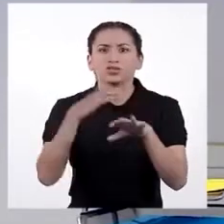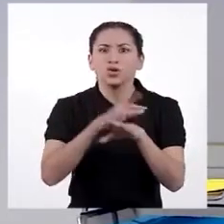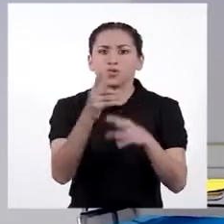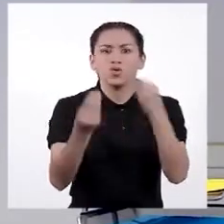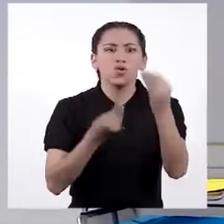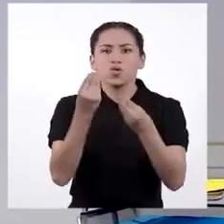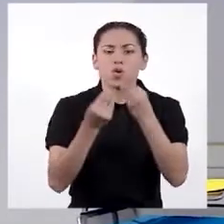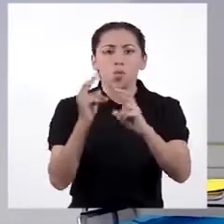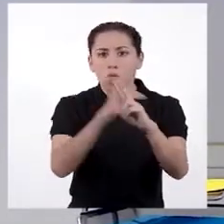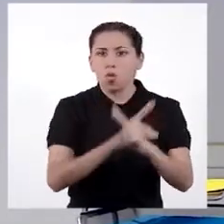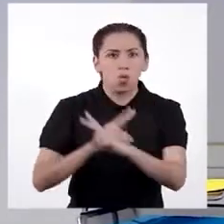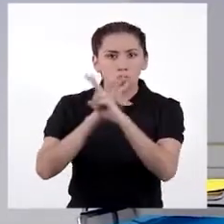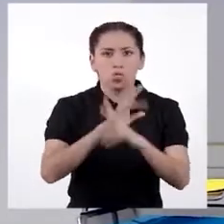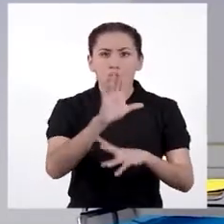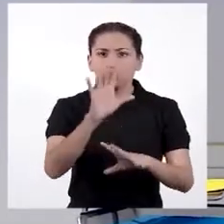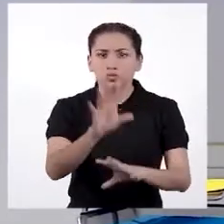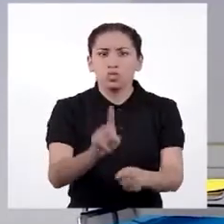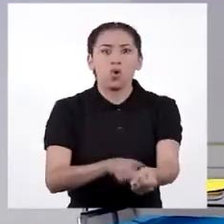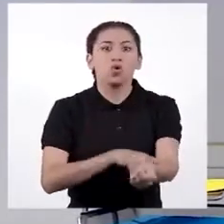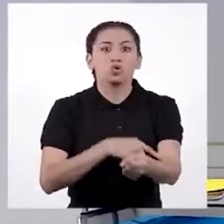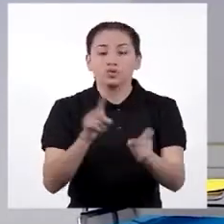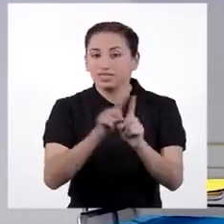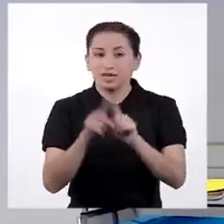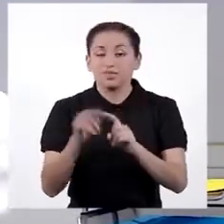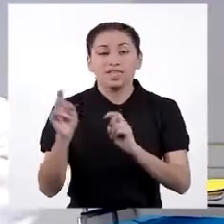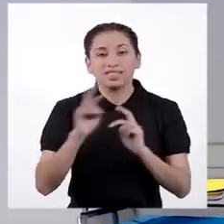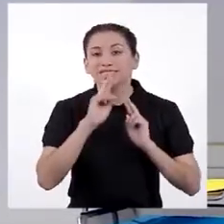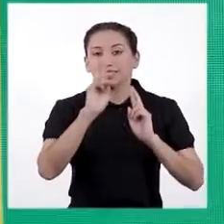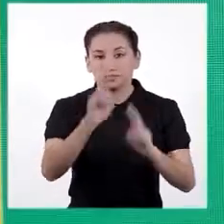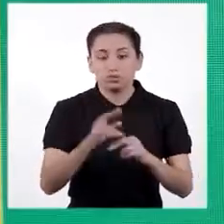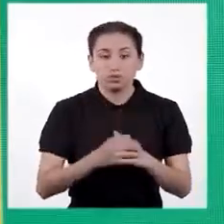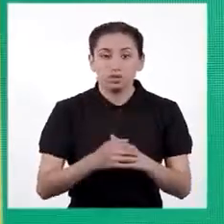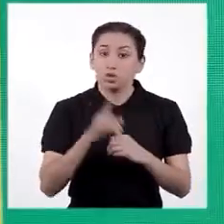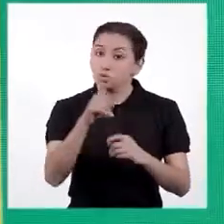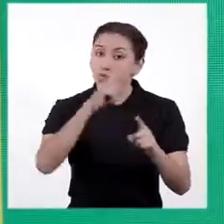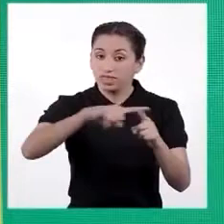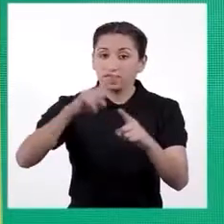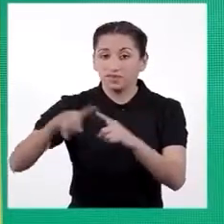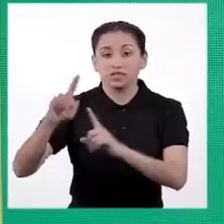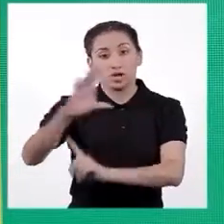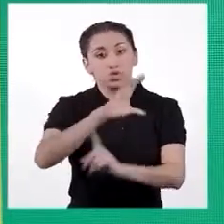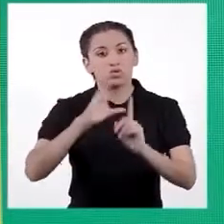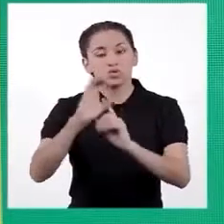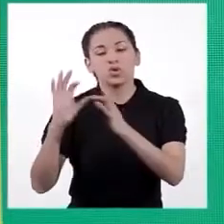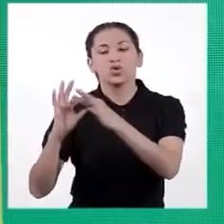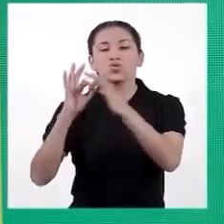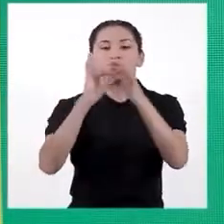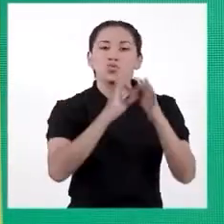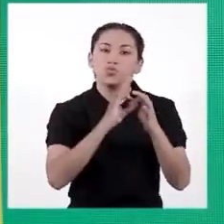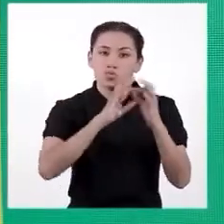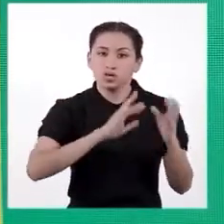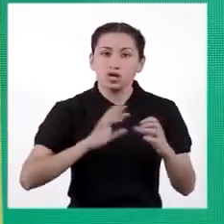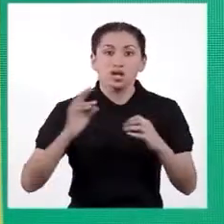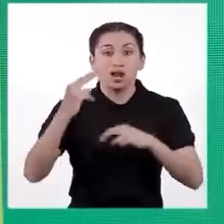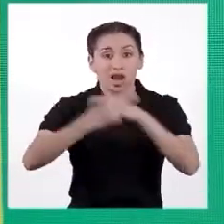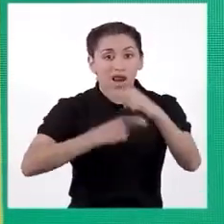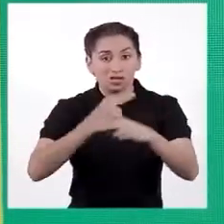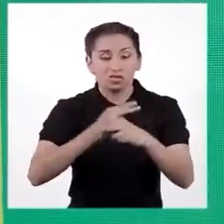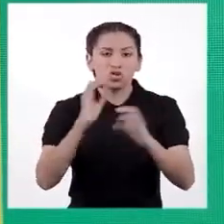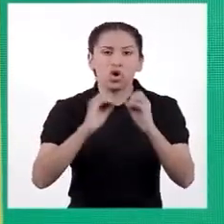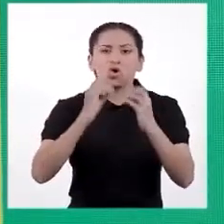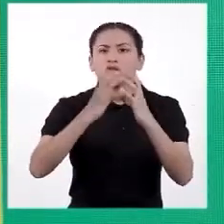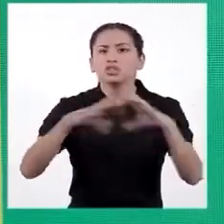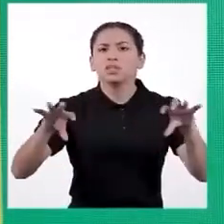el país para cuidar nuestra herencia cultural e intentaremos responder la pregunta. ¿Nuestra diversidad cultural nos une como nación o nos